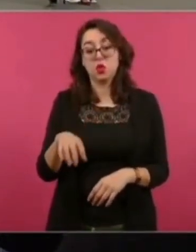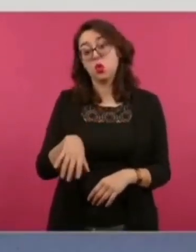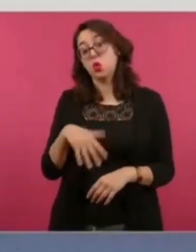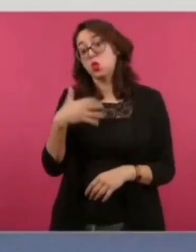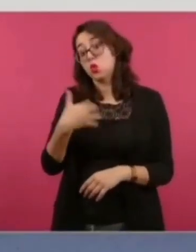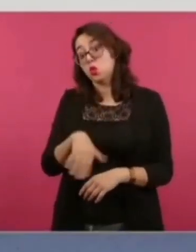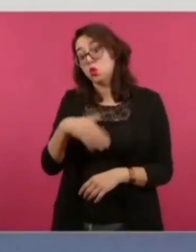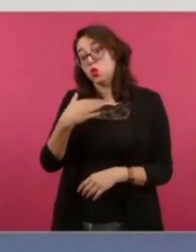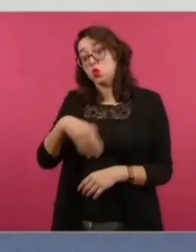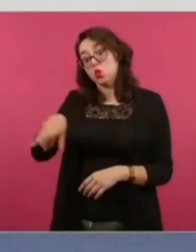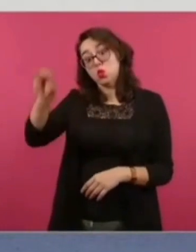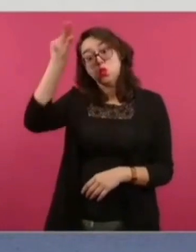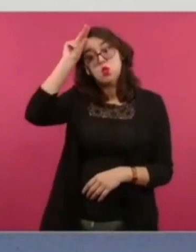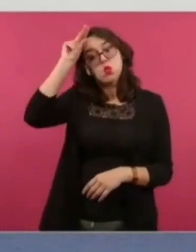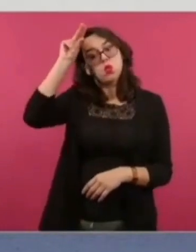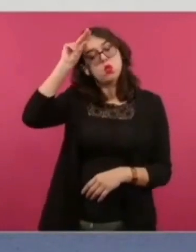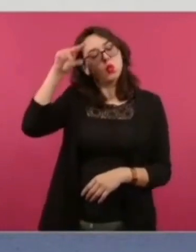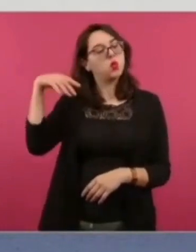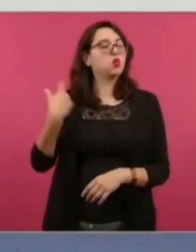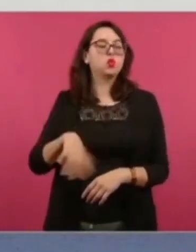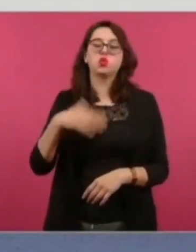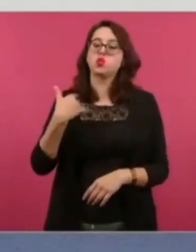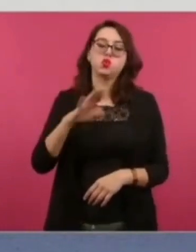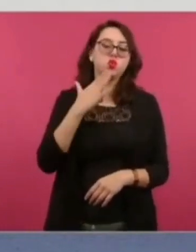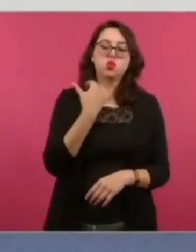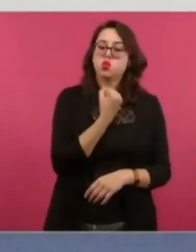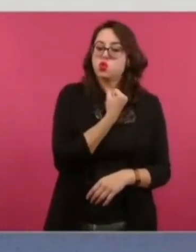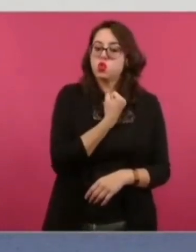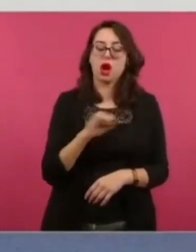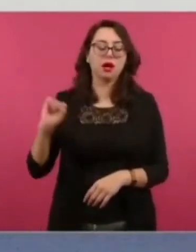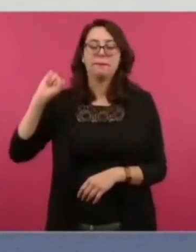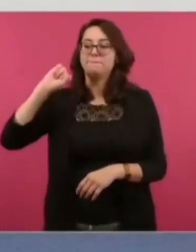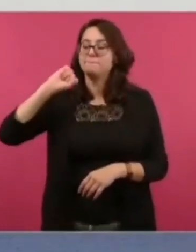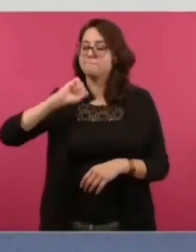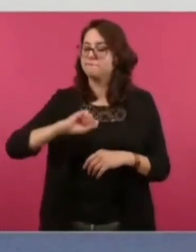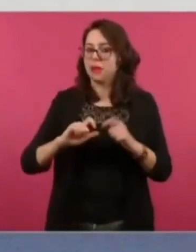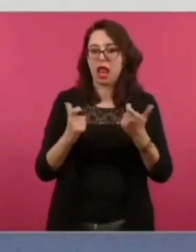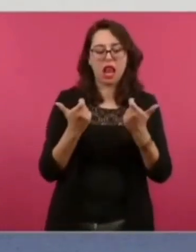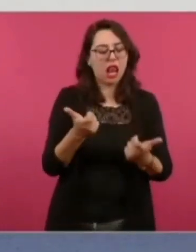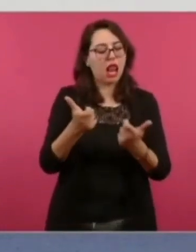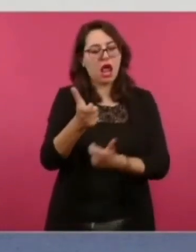en el manejo de la economía.